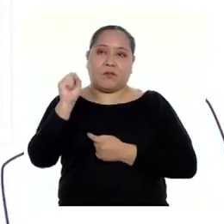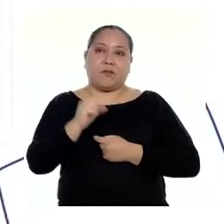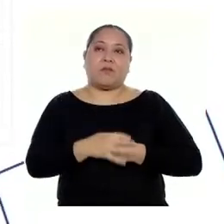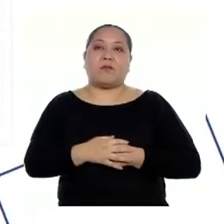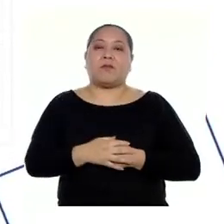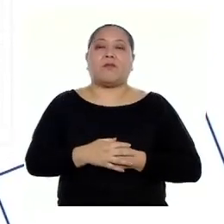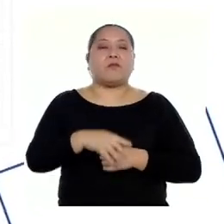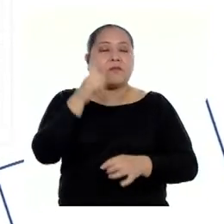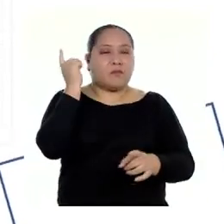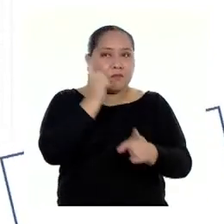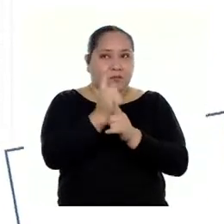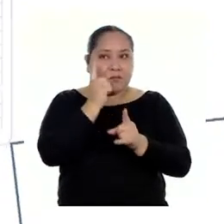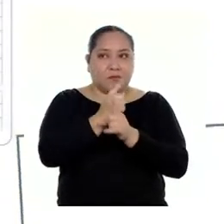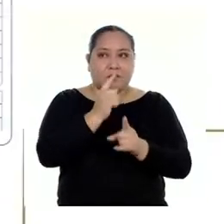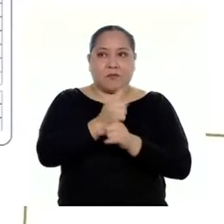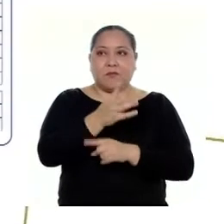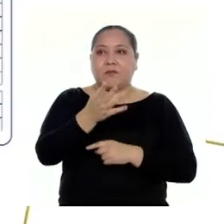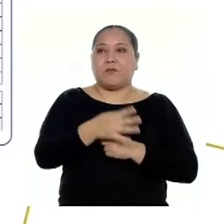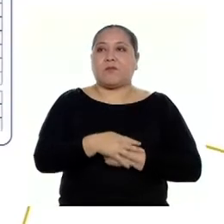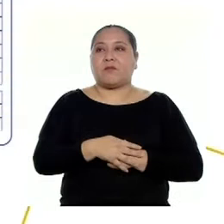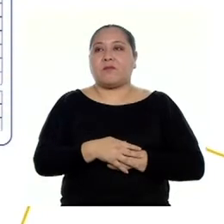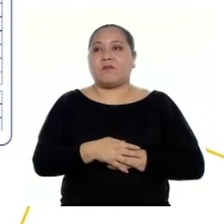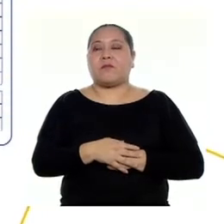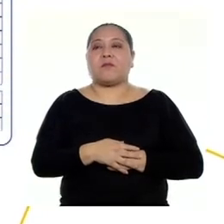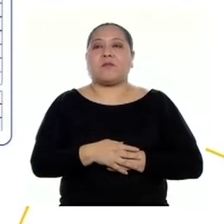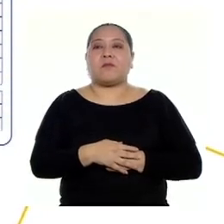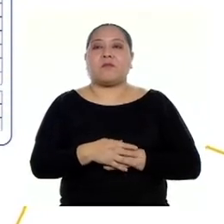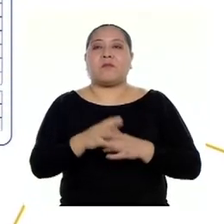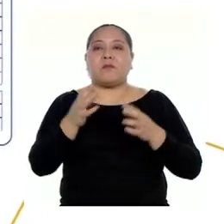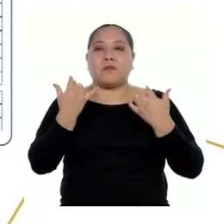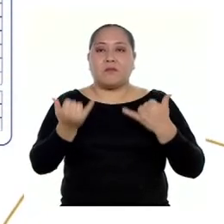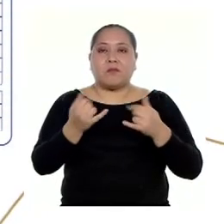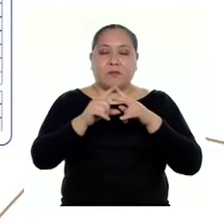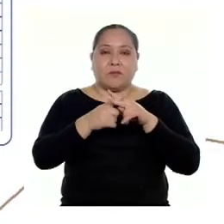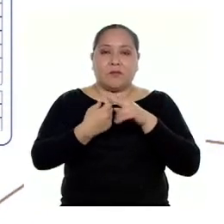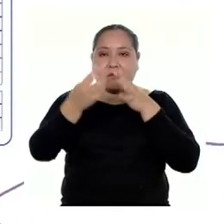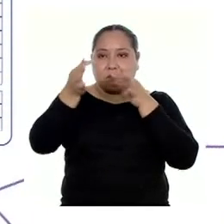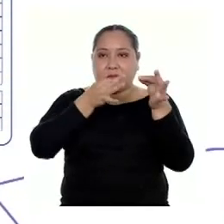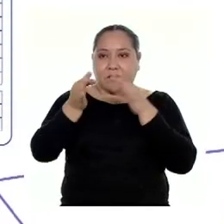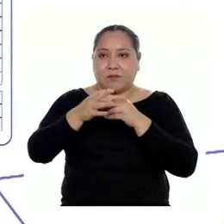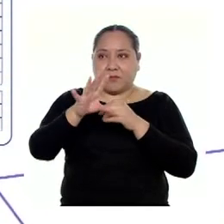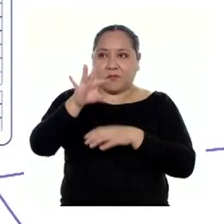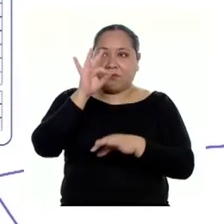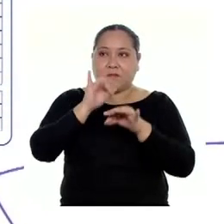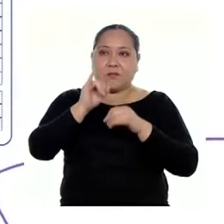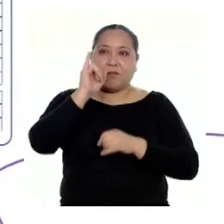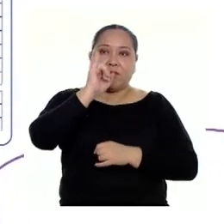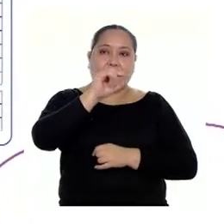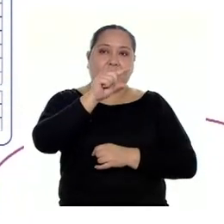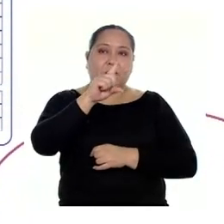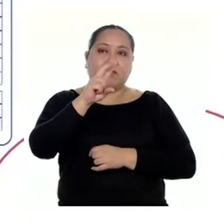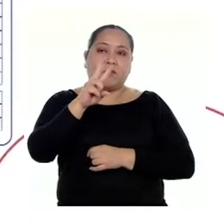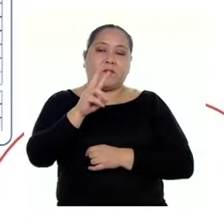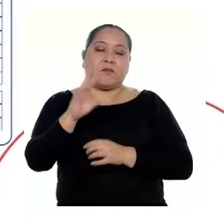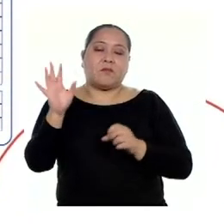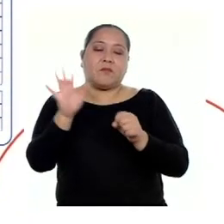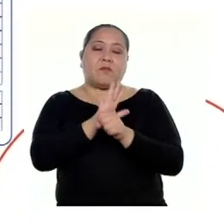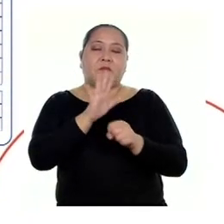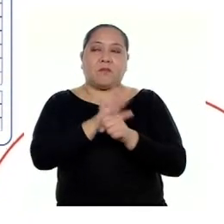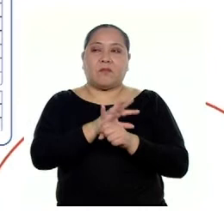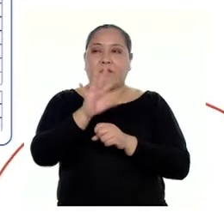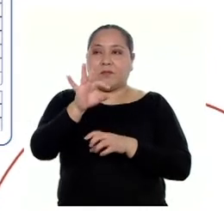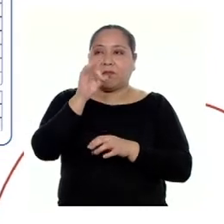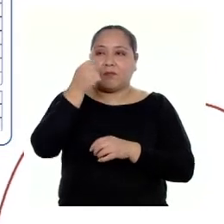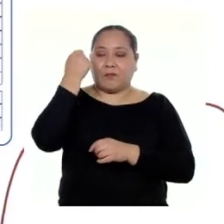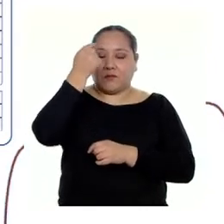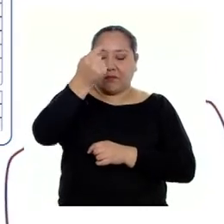En efecto, Yanira, ahora empecemos con la explicación. Para hallar el IGB debemos completar los valores de venta